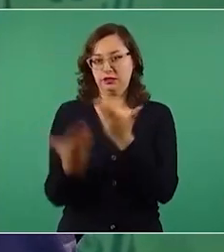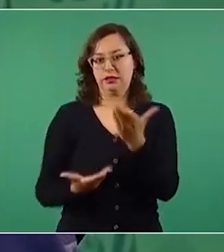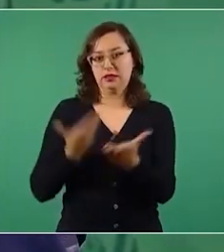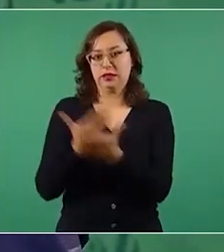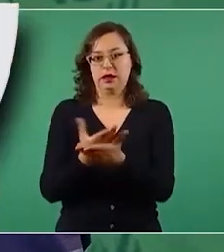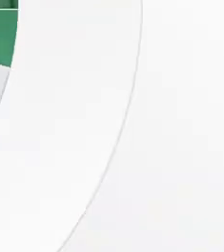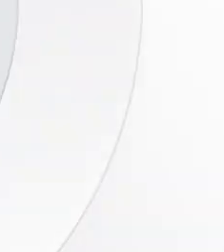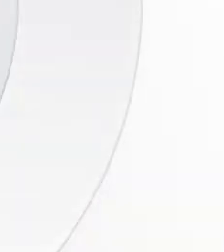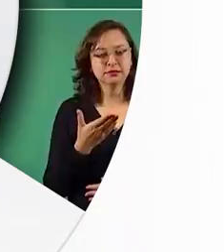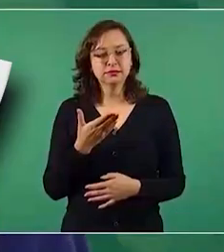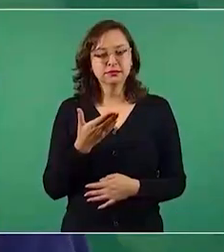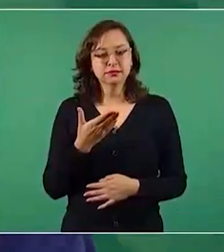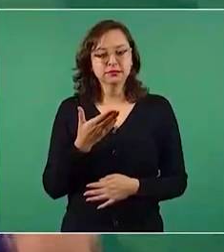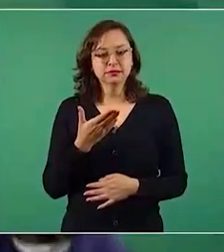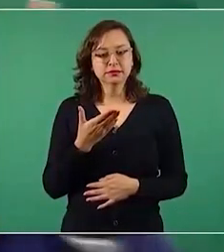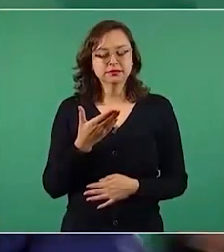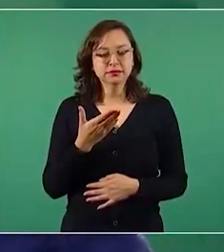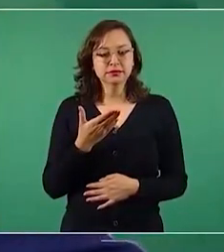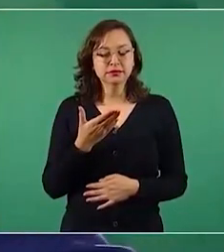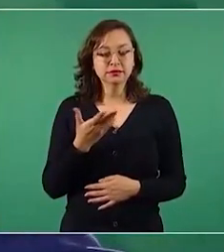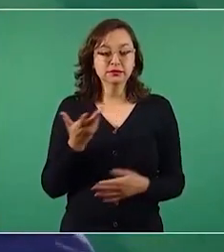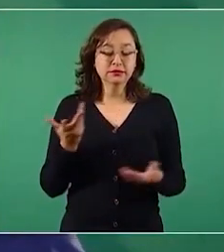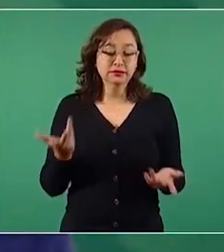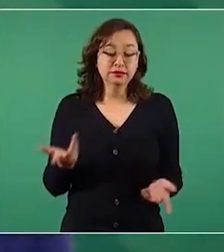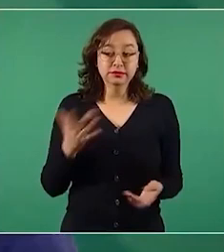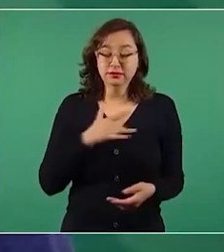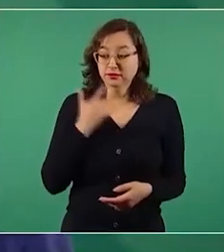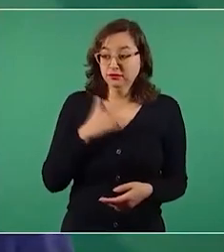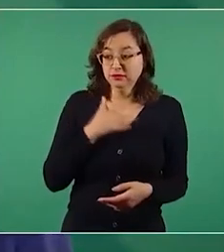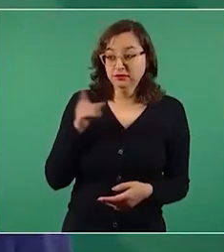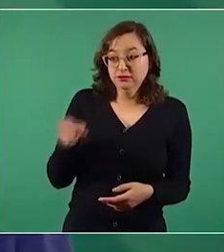constitucional si no se está de acuerdo